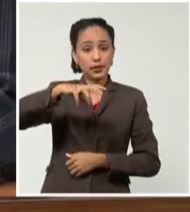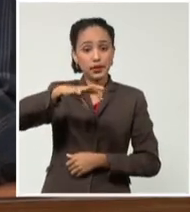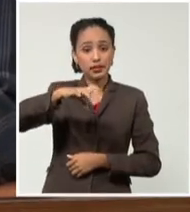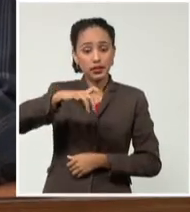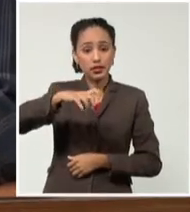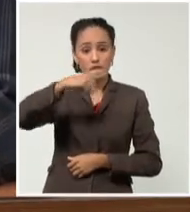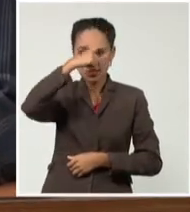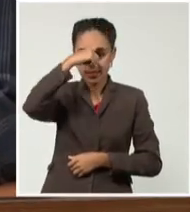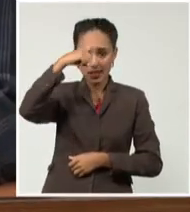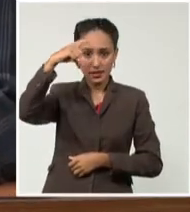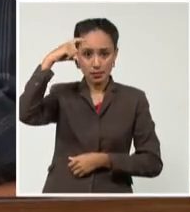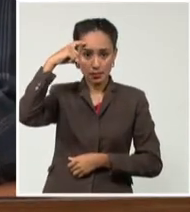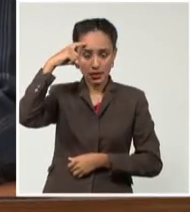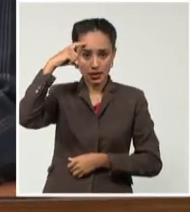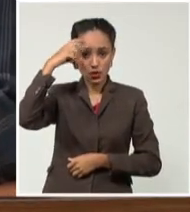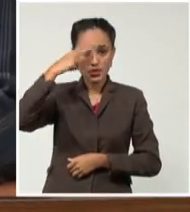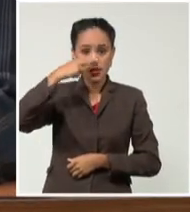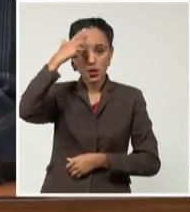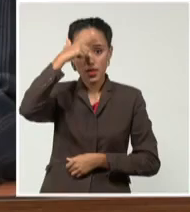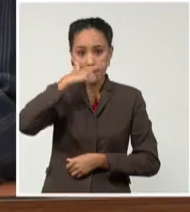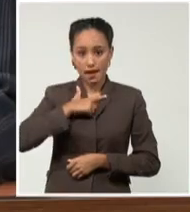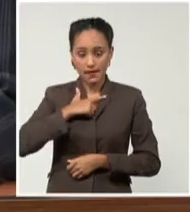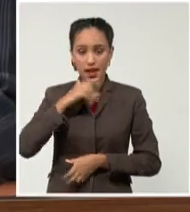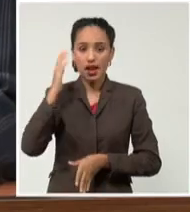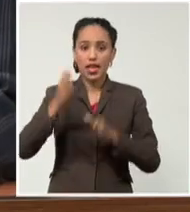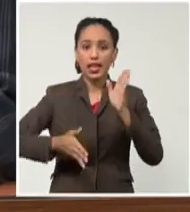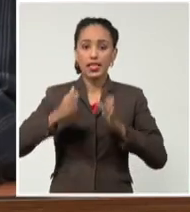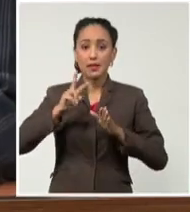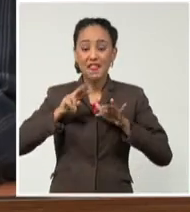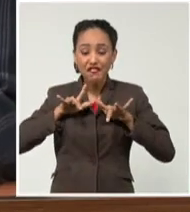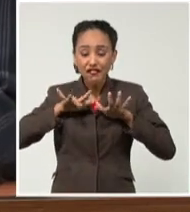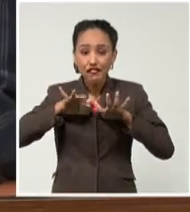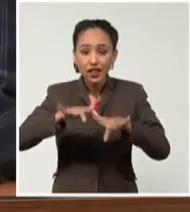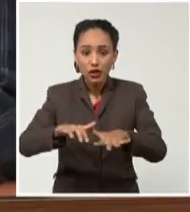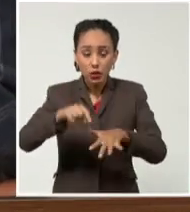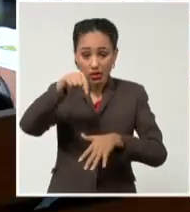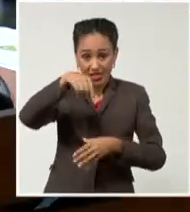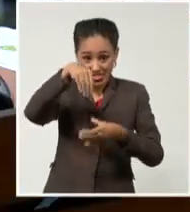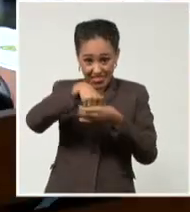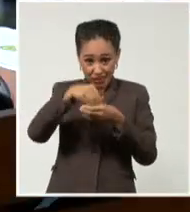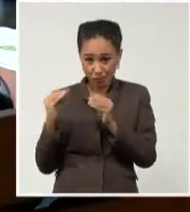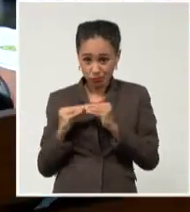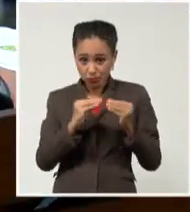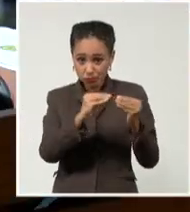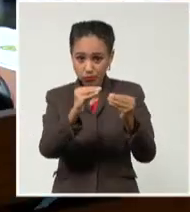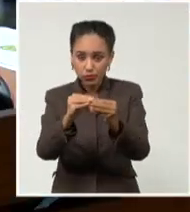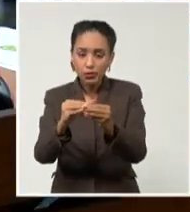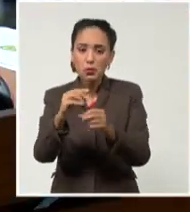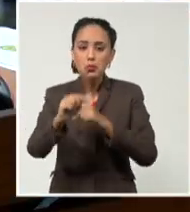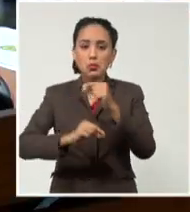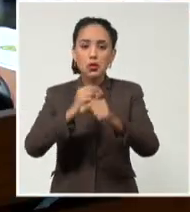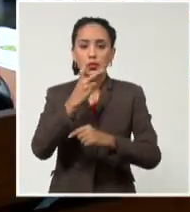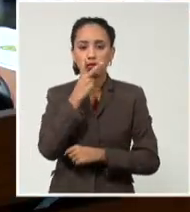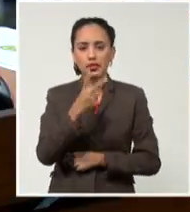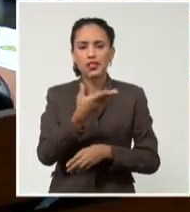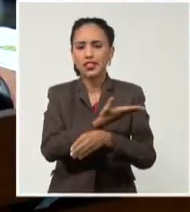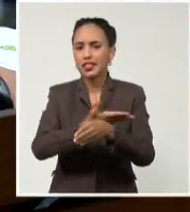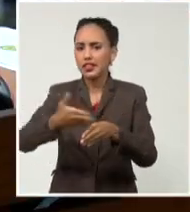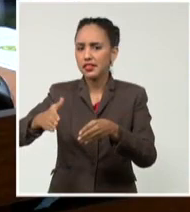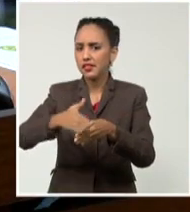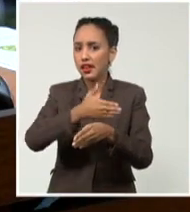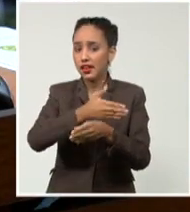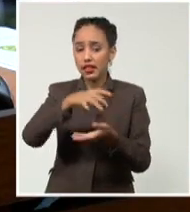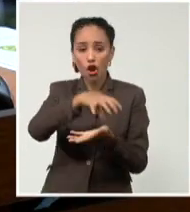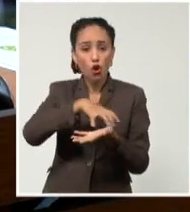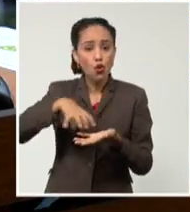Santiespíritu y Ciudad Ávila, en la etapa de transmisión autóctona, donde se han venido enfrentando los diferentes eventos.